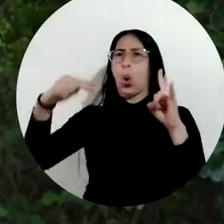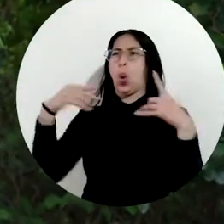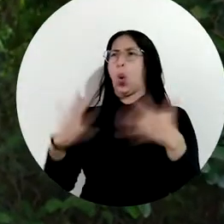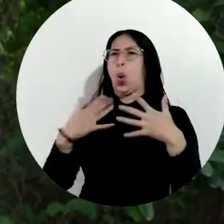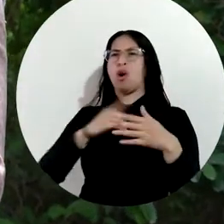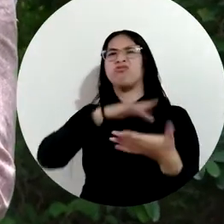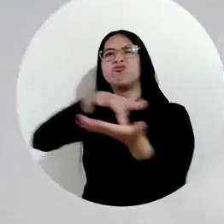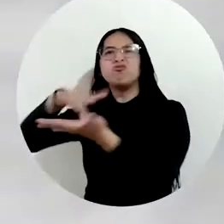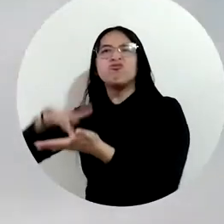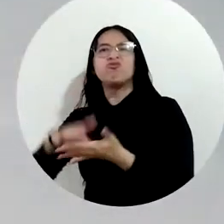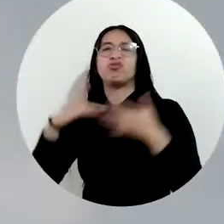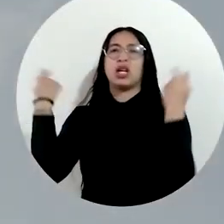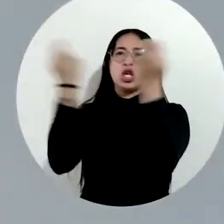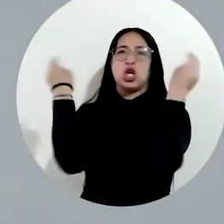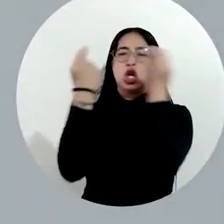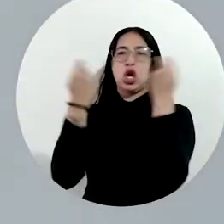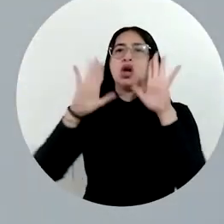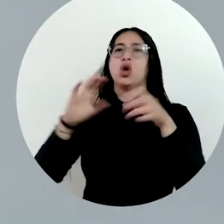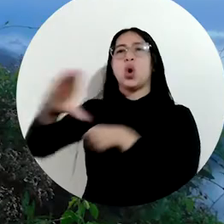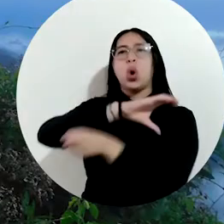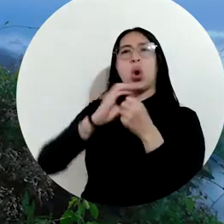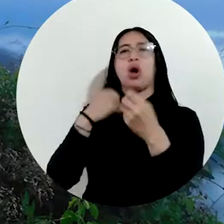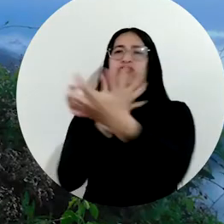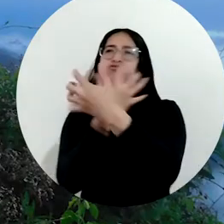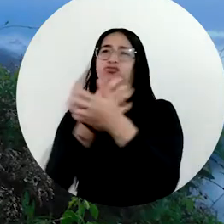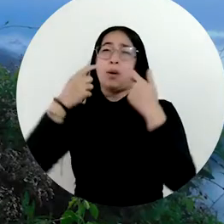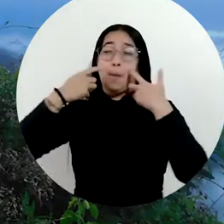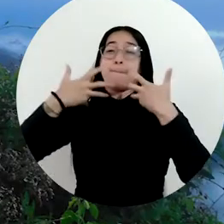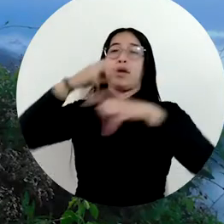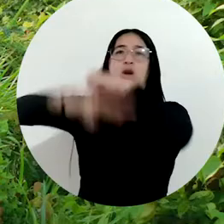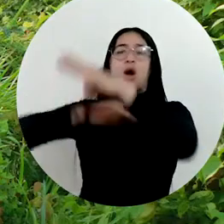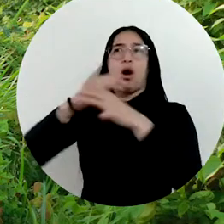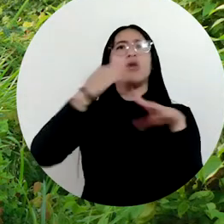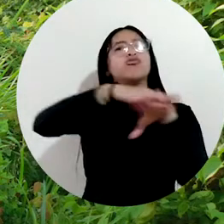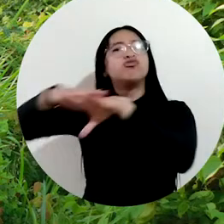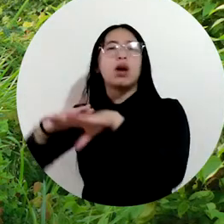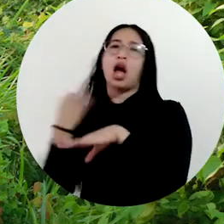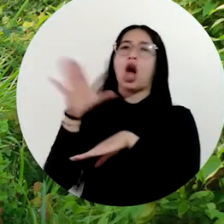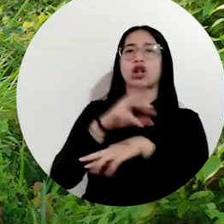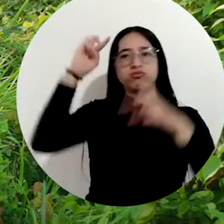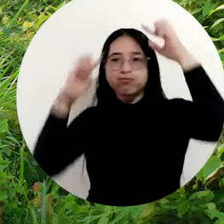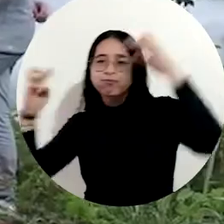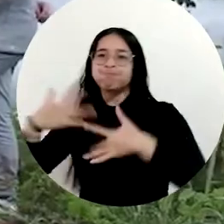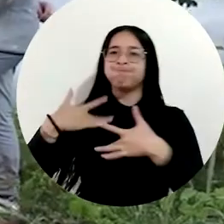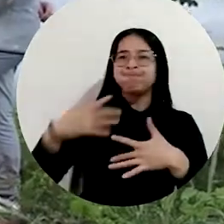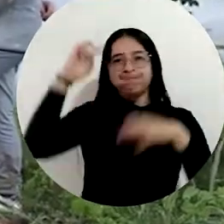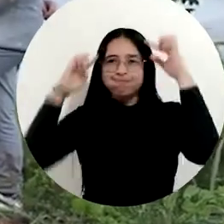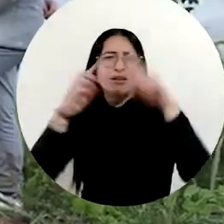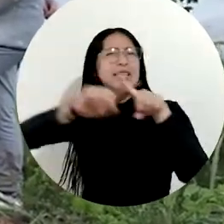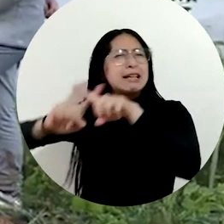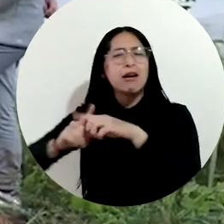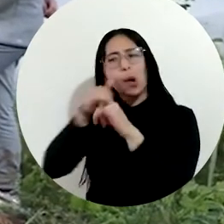actividad que se cataloga como el evento de ciencia ciudadana más grande del mundo y que convoca a investigadores, observadores, voluntarios,